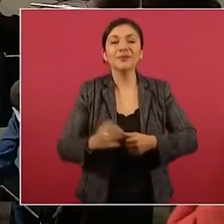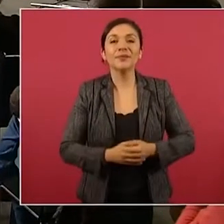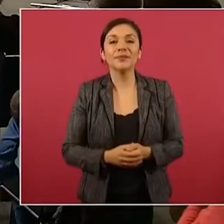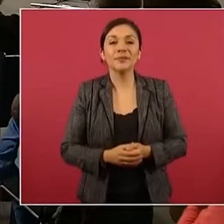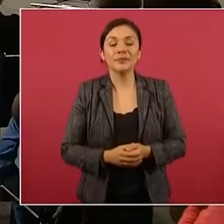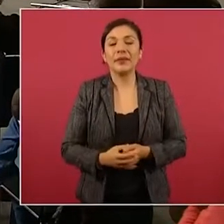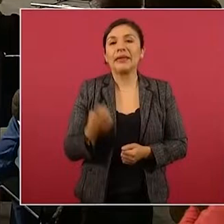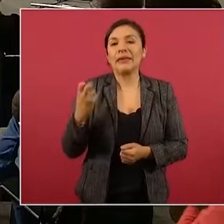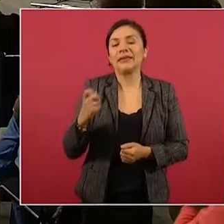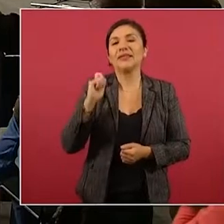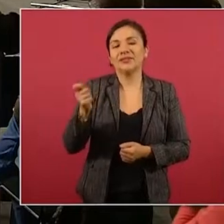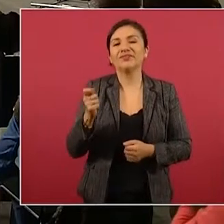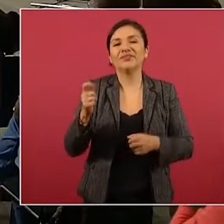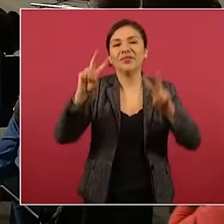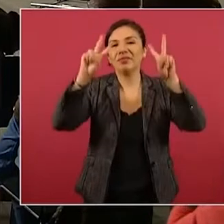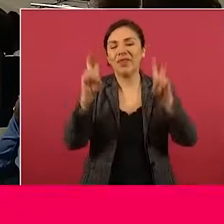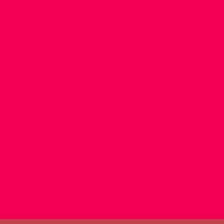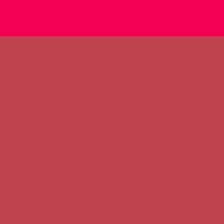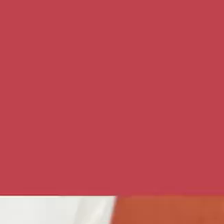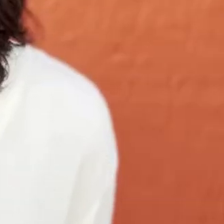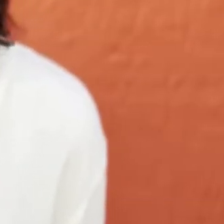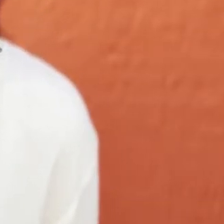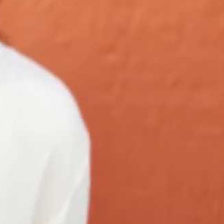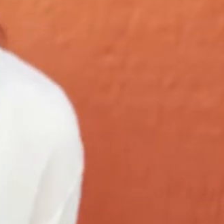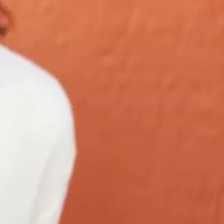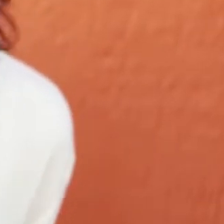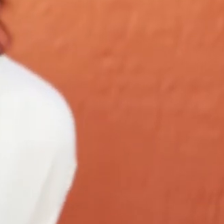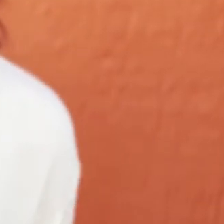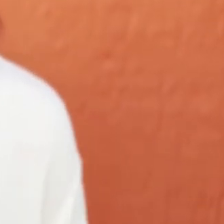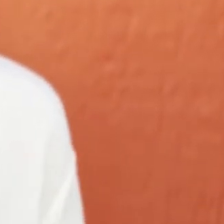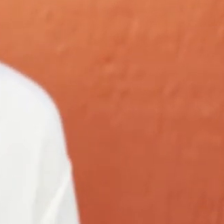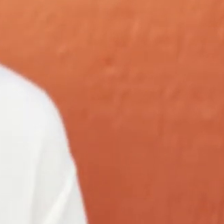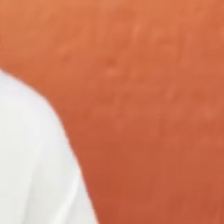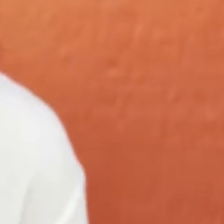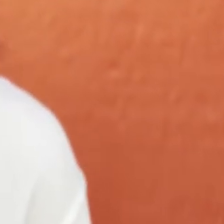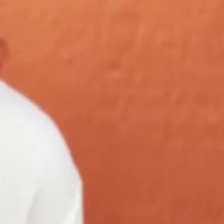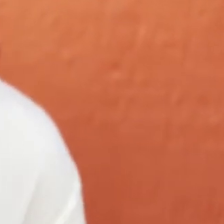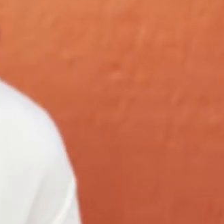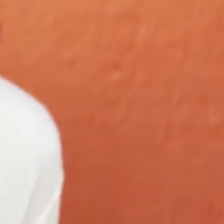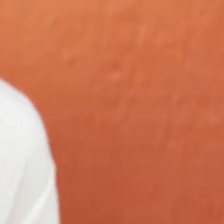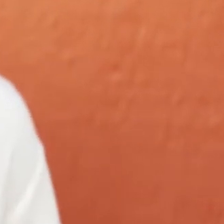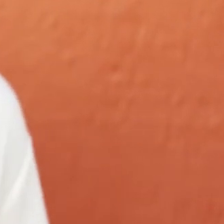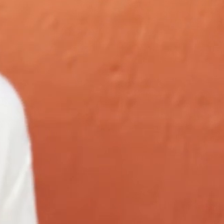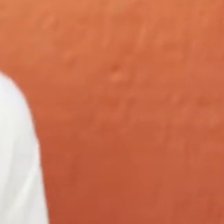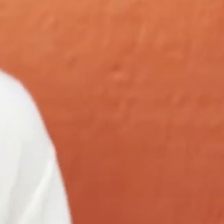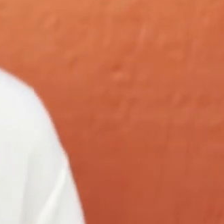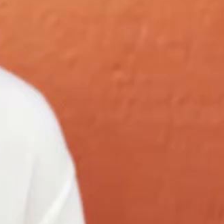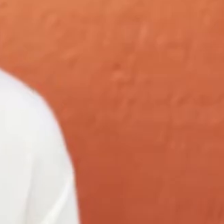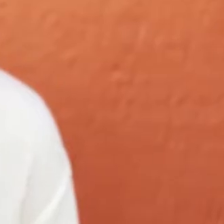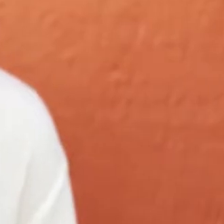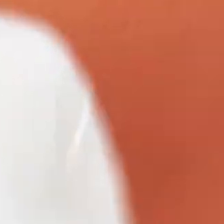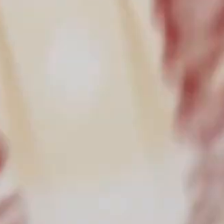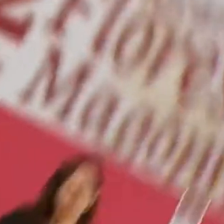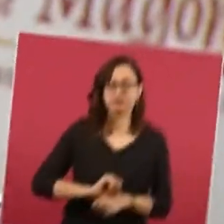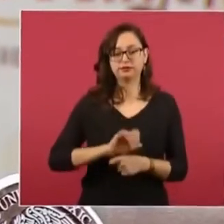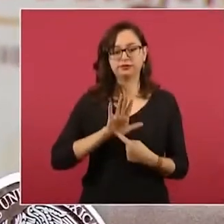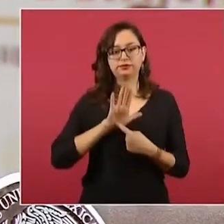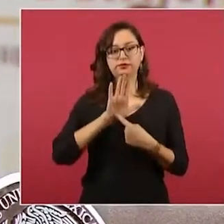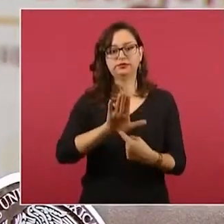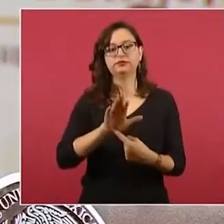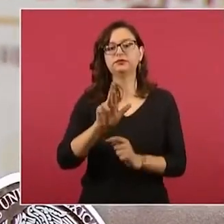Este es el ¿Quién es quién en las mentiras de la semana? Y los invito a ver el resumen del ¿Quién es quién en las mentiras de la semana.